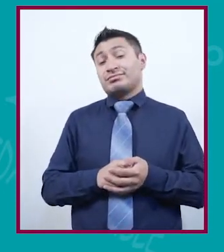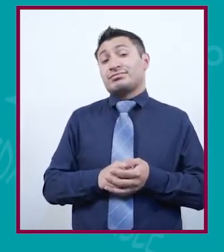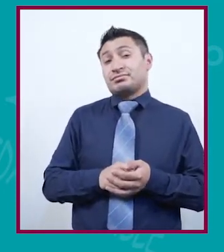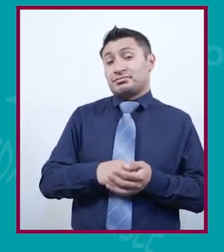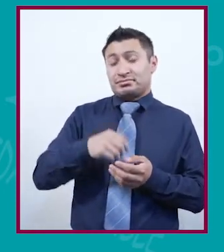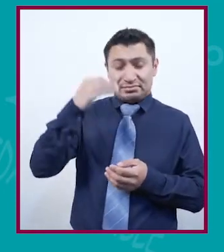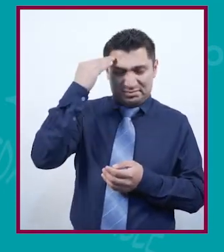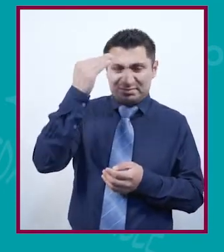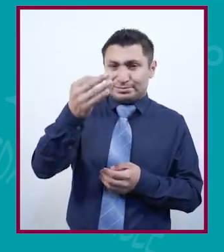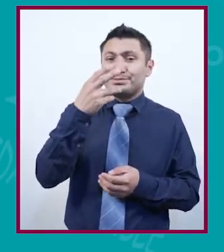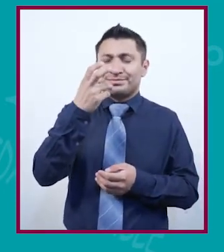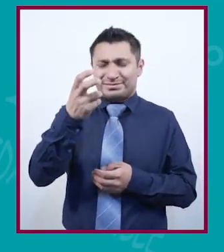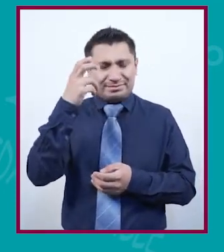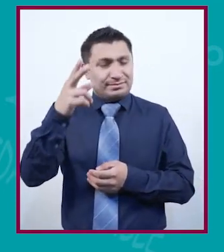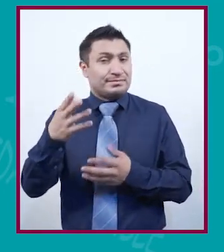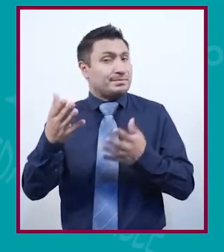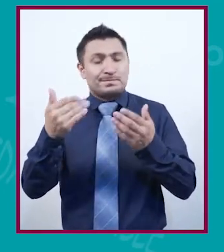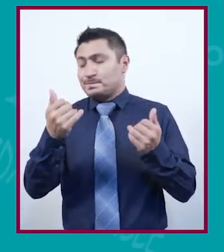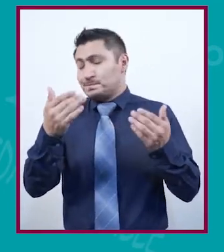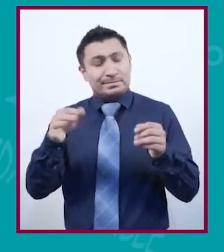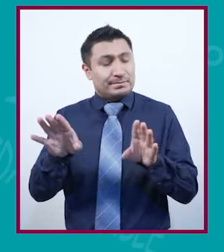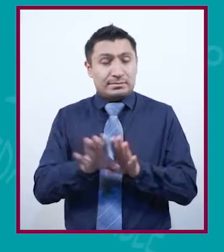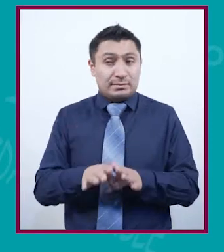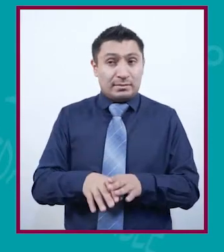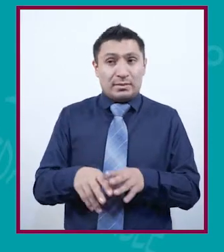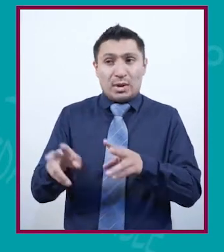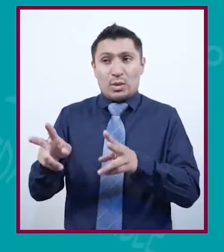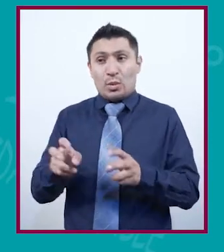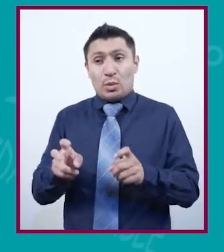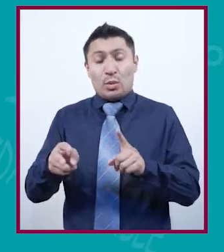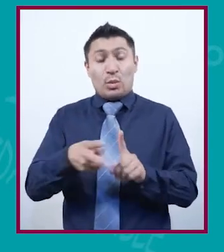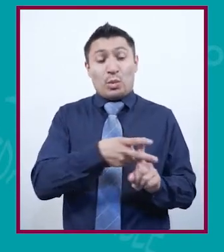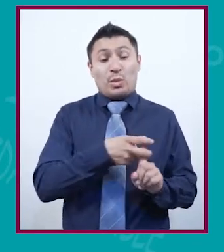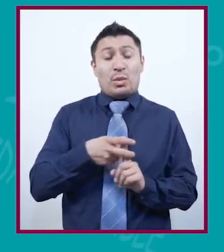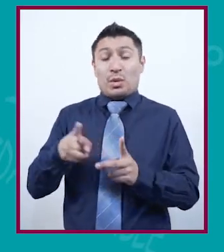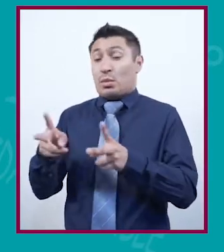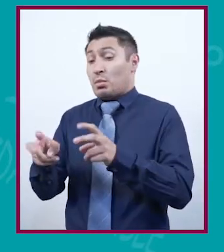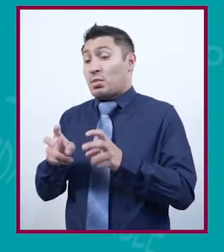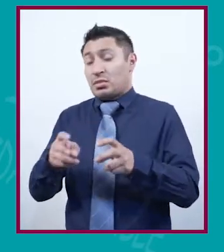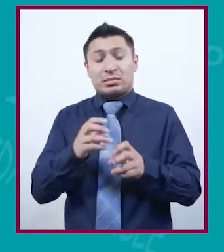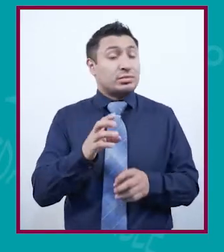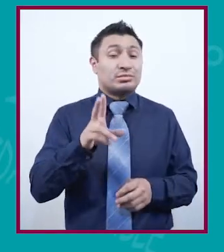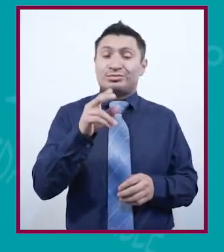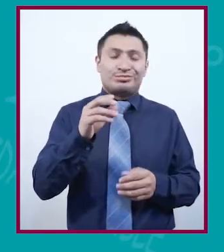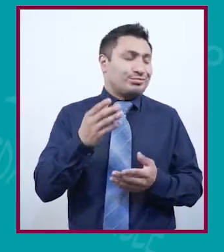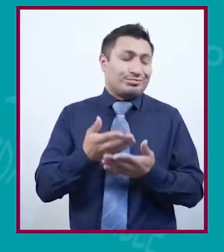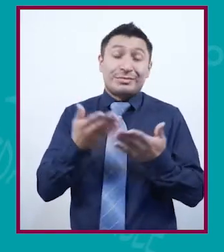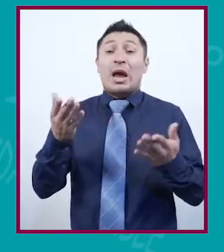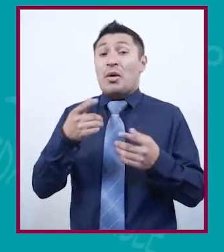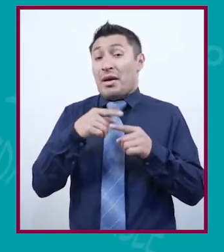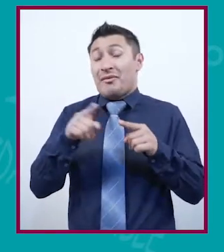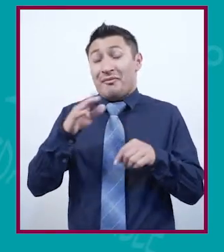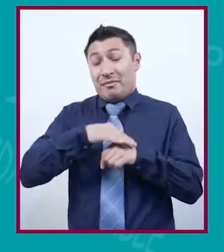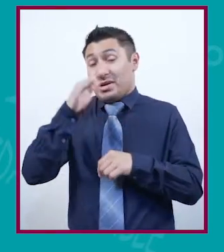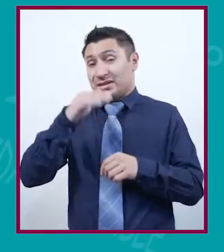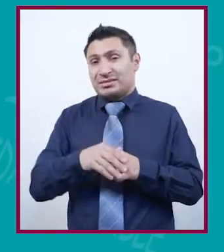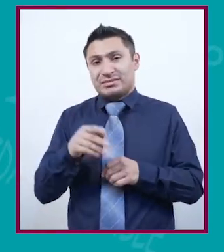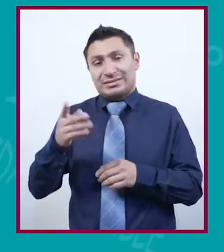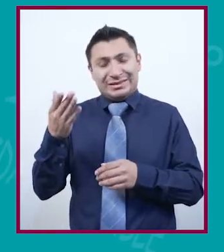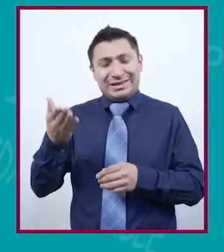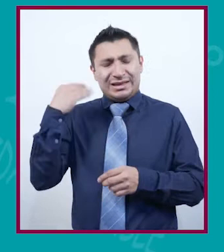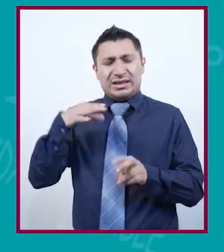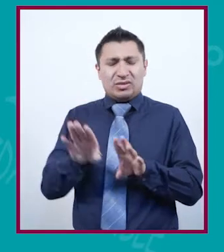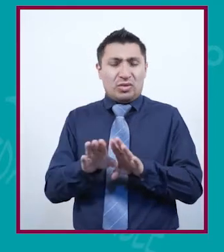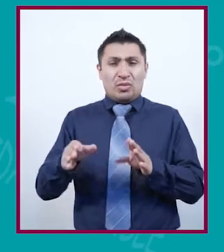En esos años no había tanta inseguridad como la de ahora. Ahora, que pues ella podía salir y regresar a